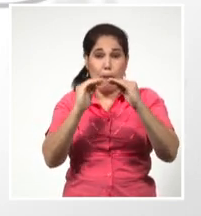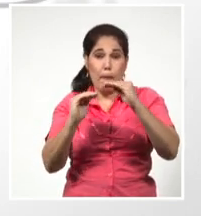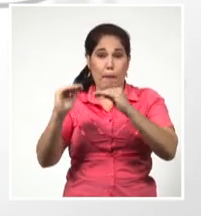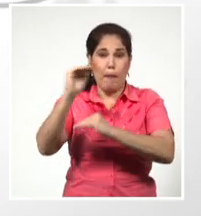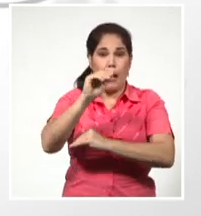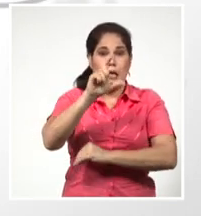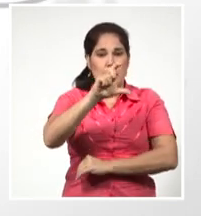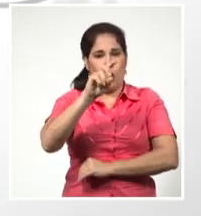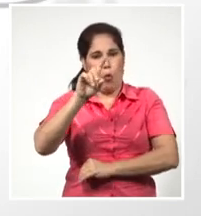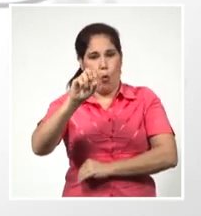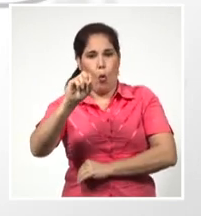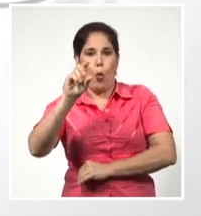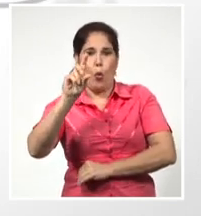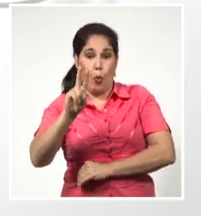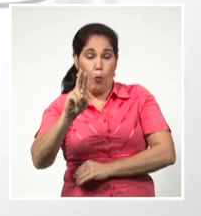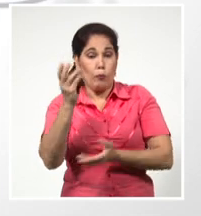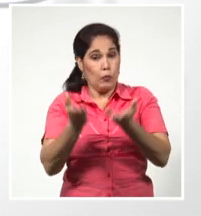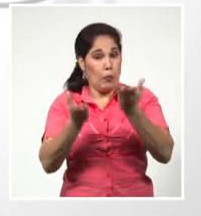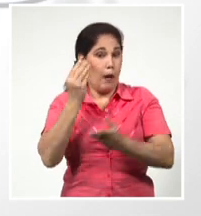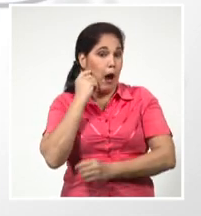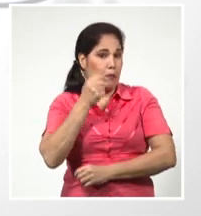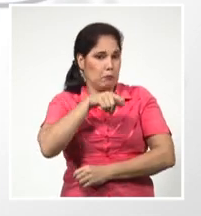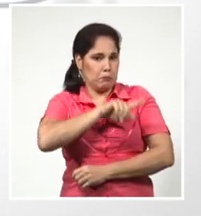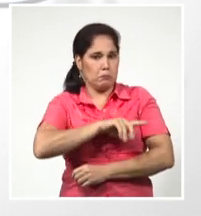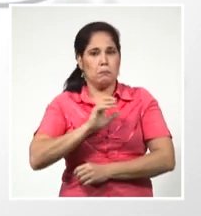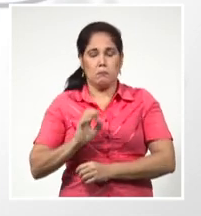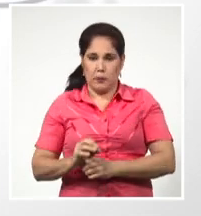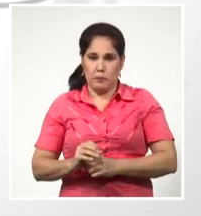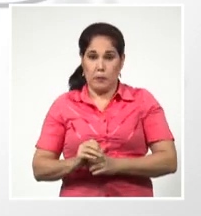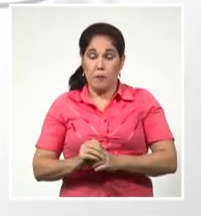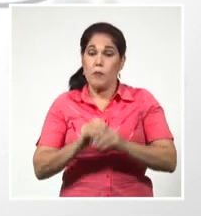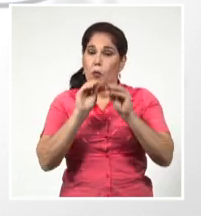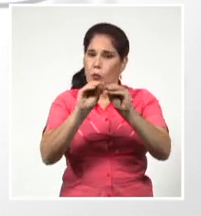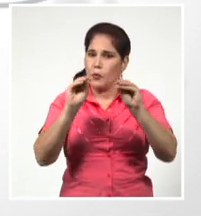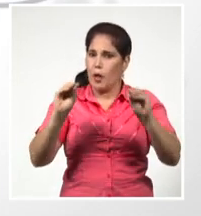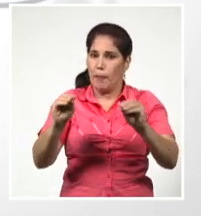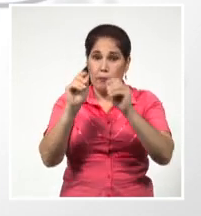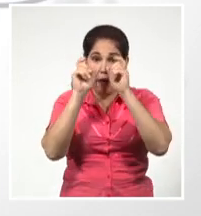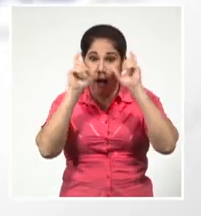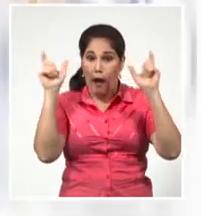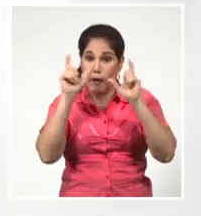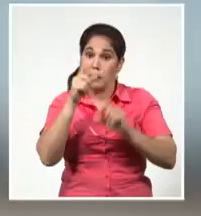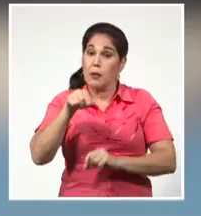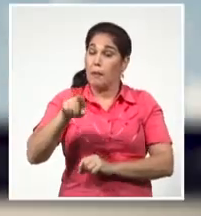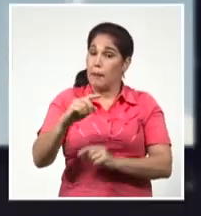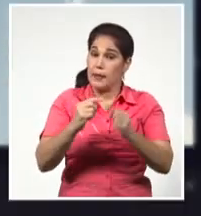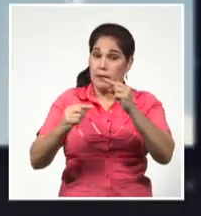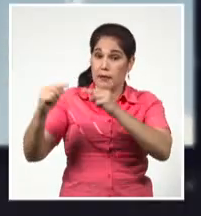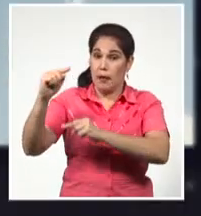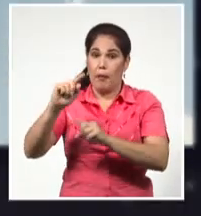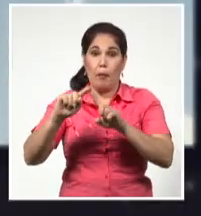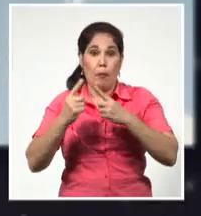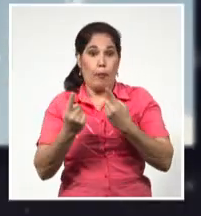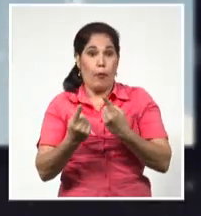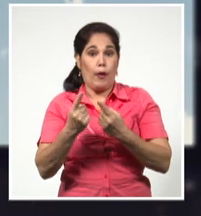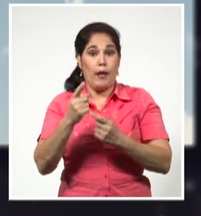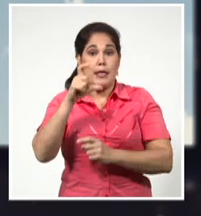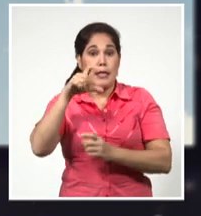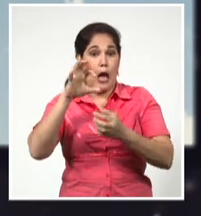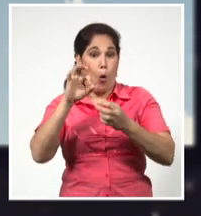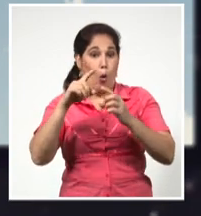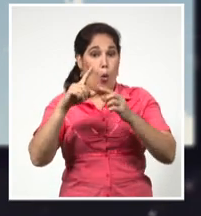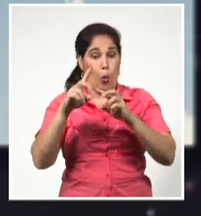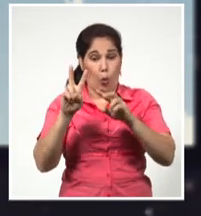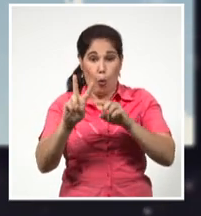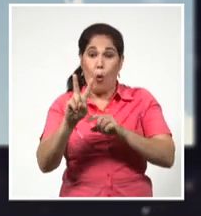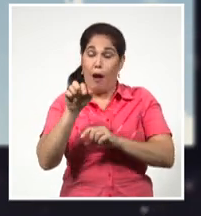CO2 si se comparan con el año anterior. Un llamado de alerta, sobre todo si tenemos en cuenta que el dióxido de carbono